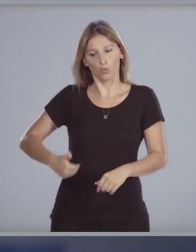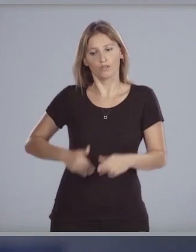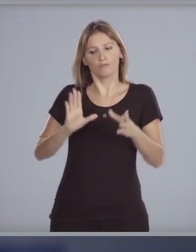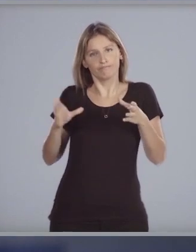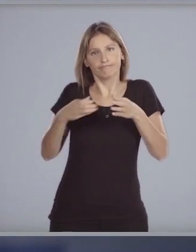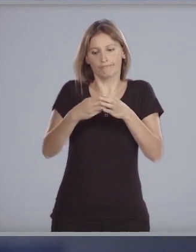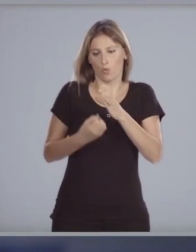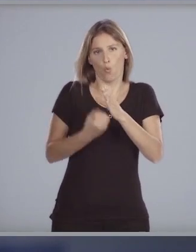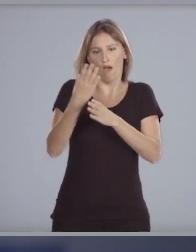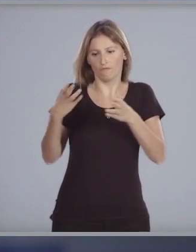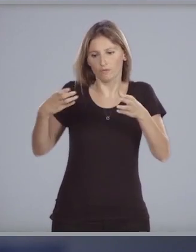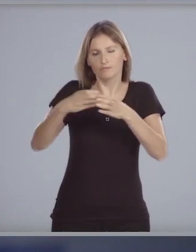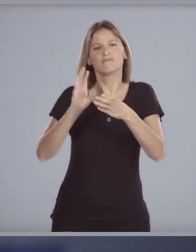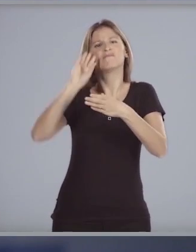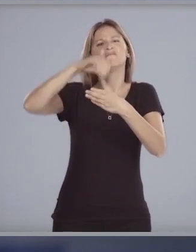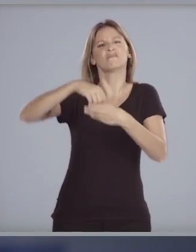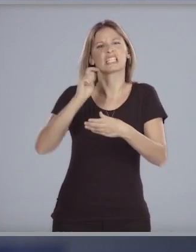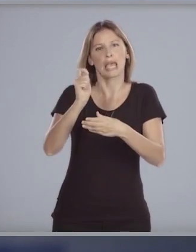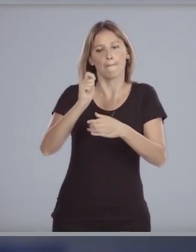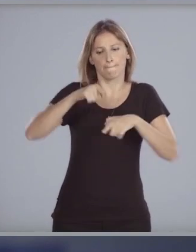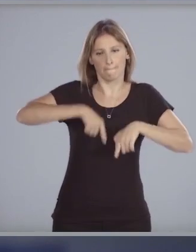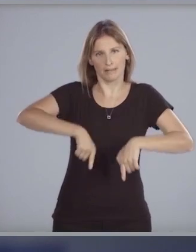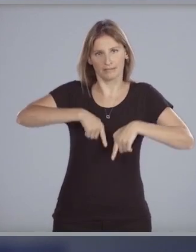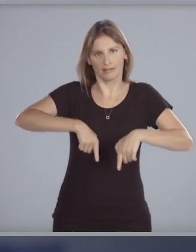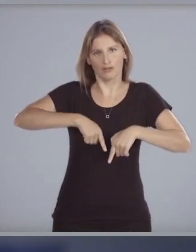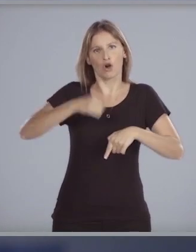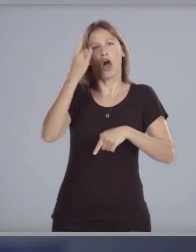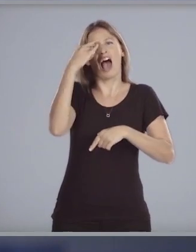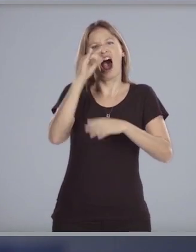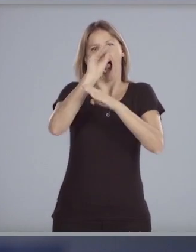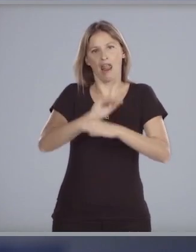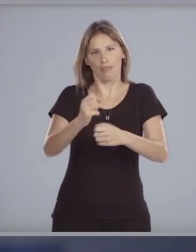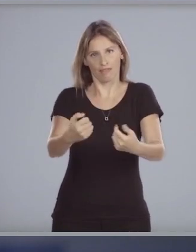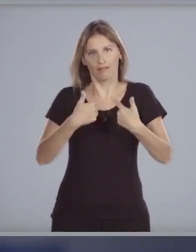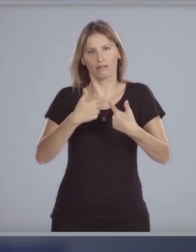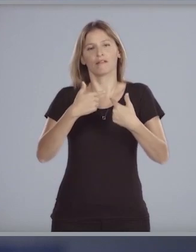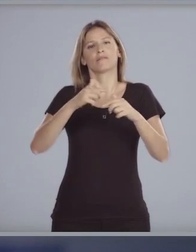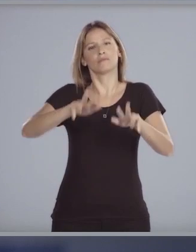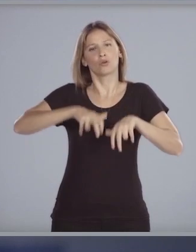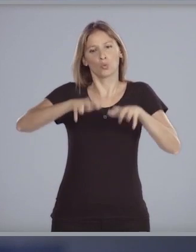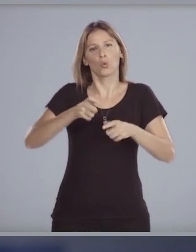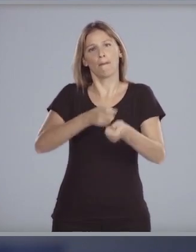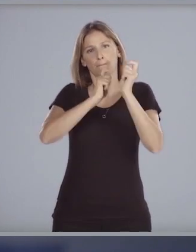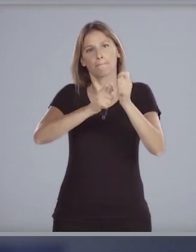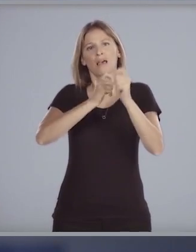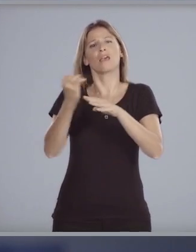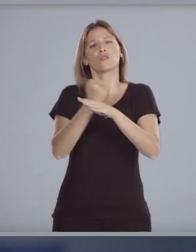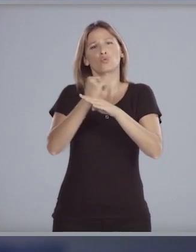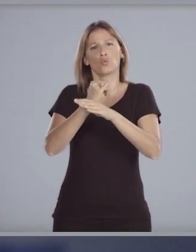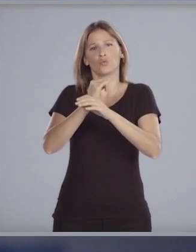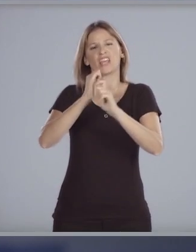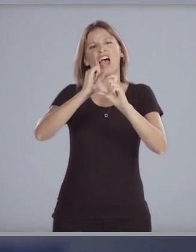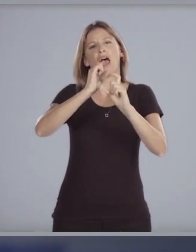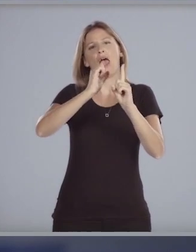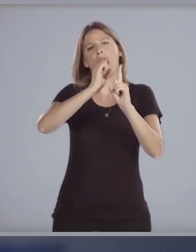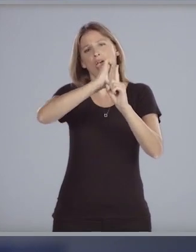conformará un gabinete integrado por los ministerios de ganadería agricultura y pesca industria energía y